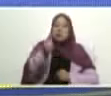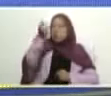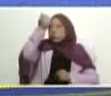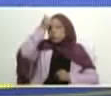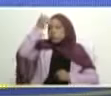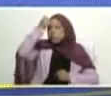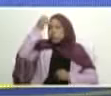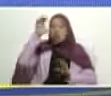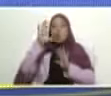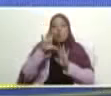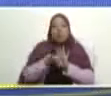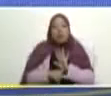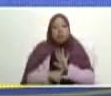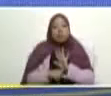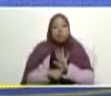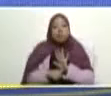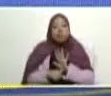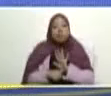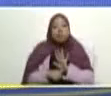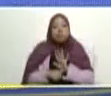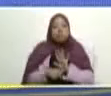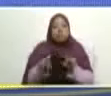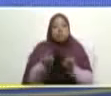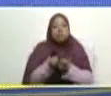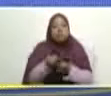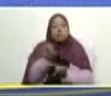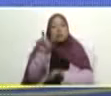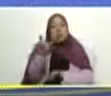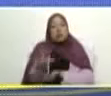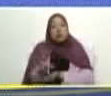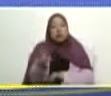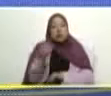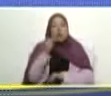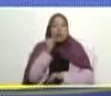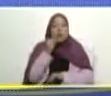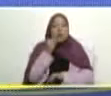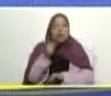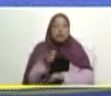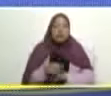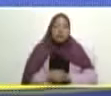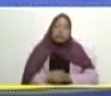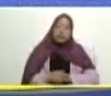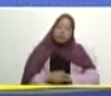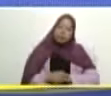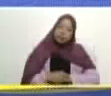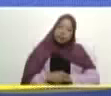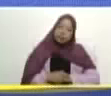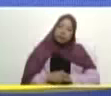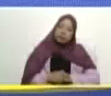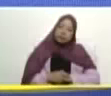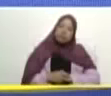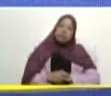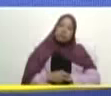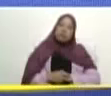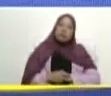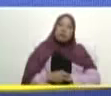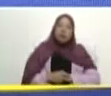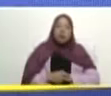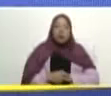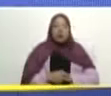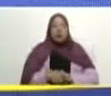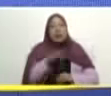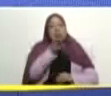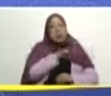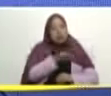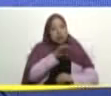ladrón a los gringos y a los apellidos el Bobolongo así que vamos en esa dirección señora